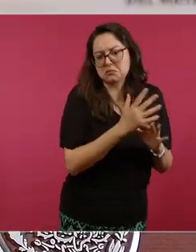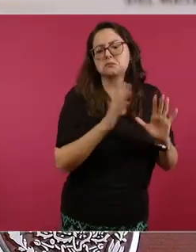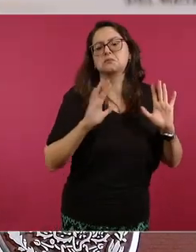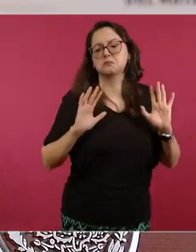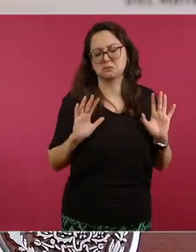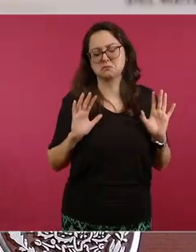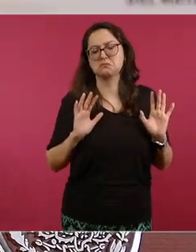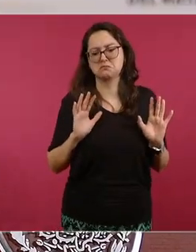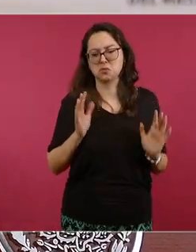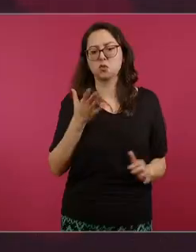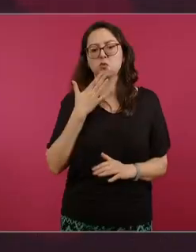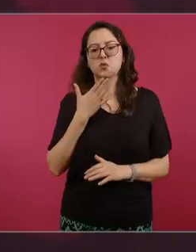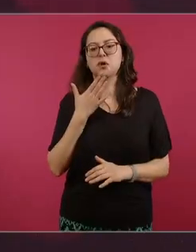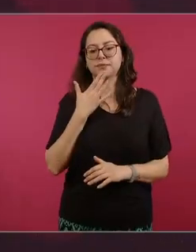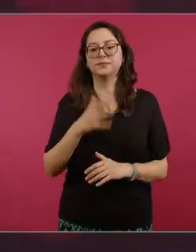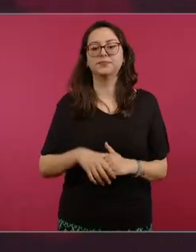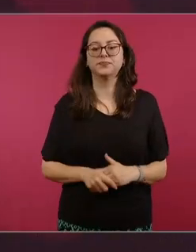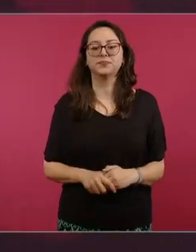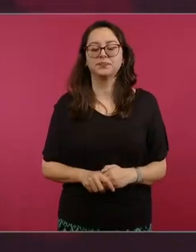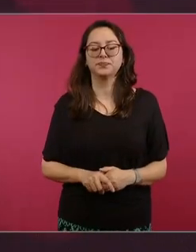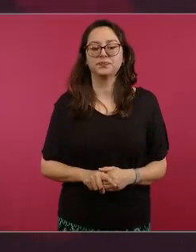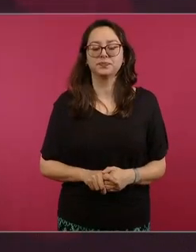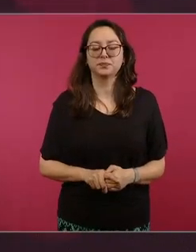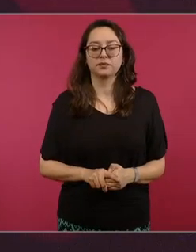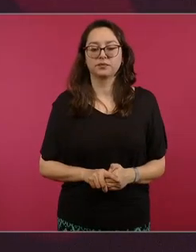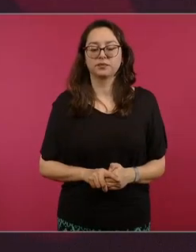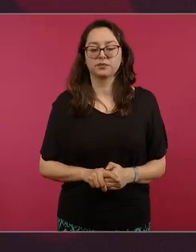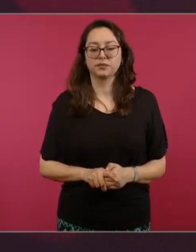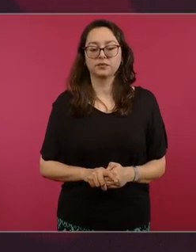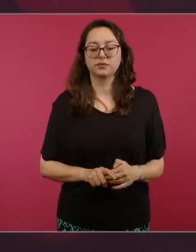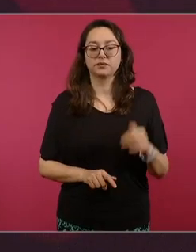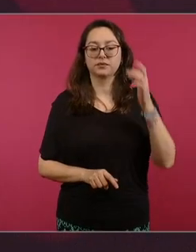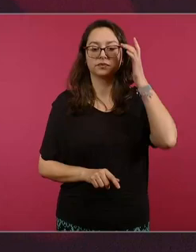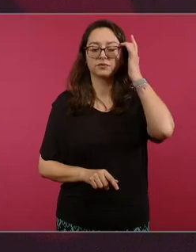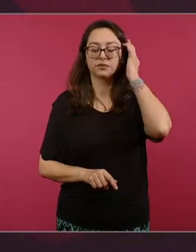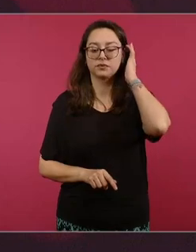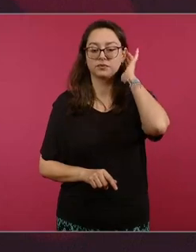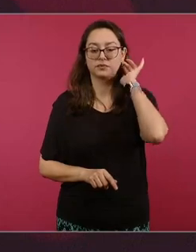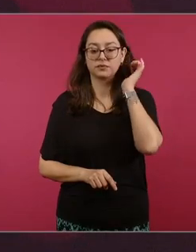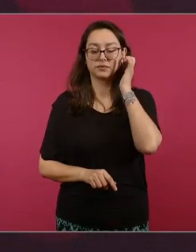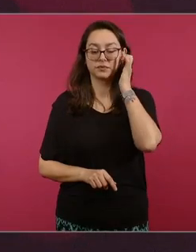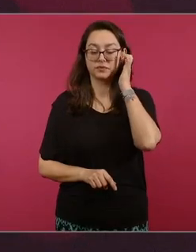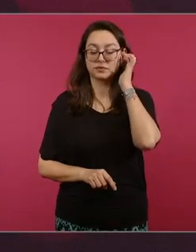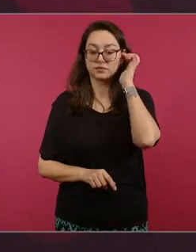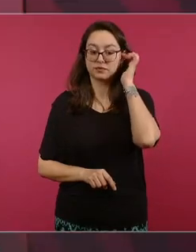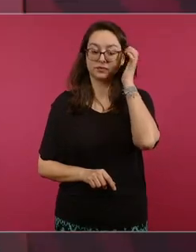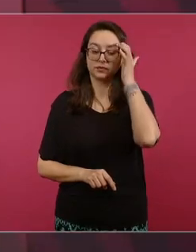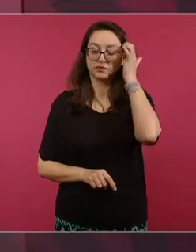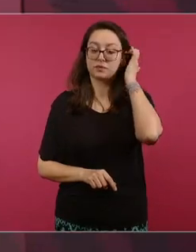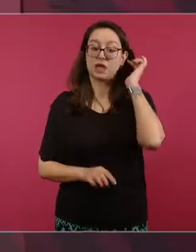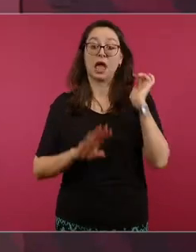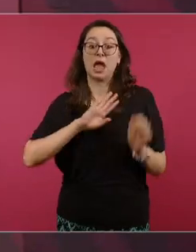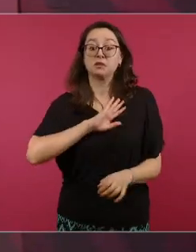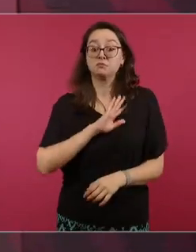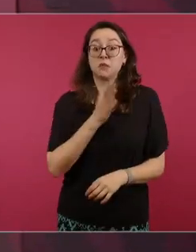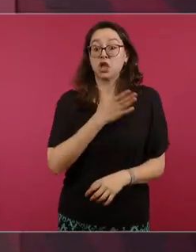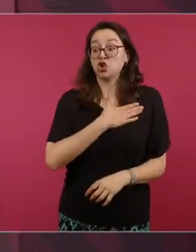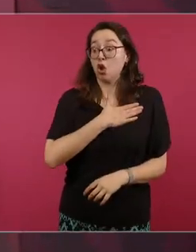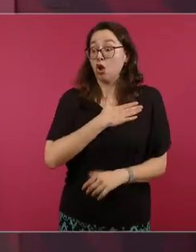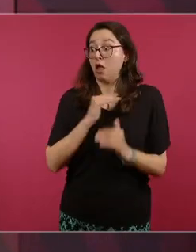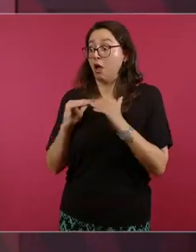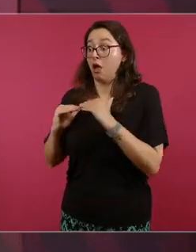aprendió y no hay un solo castellano en México